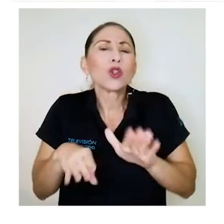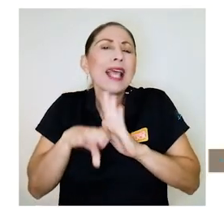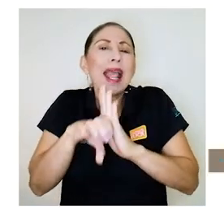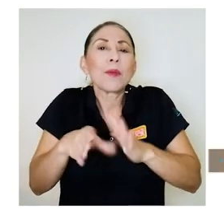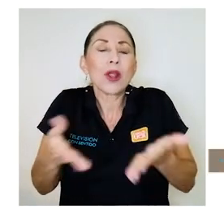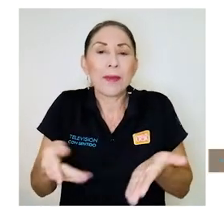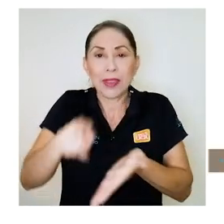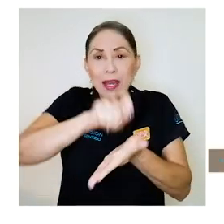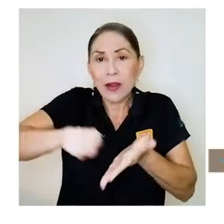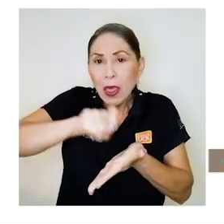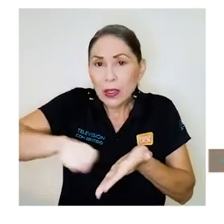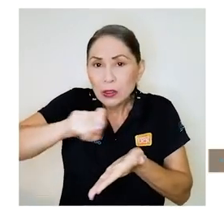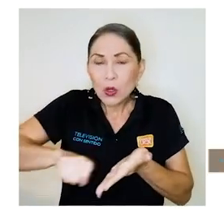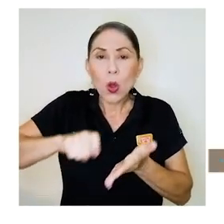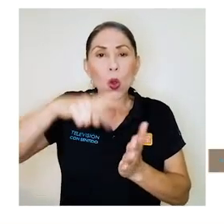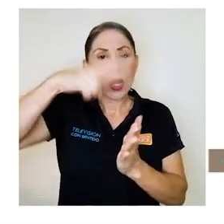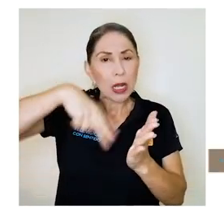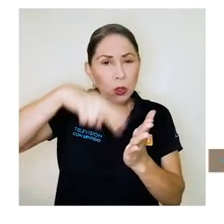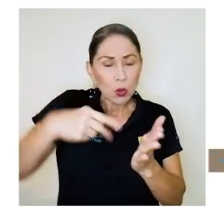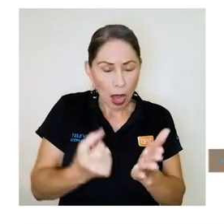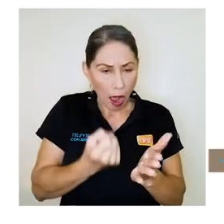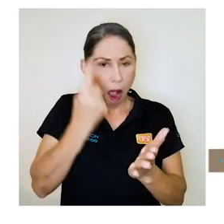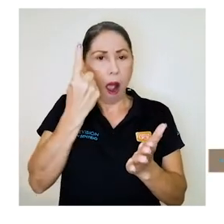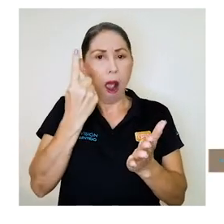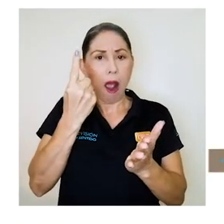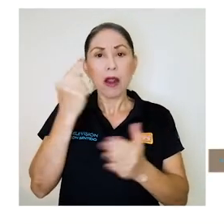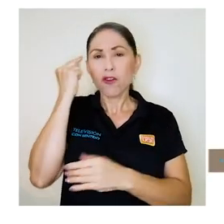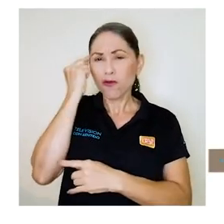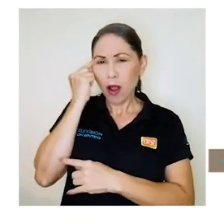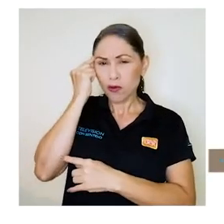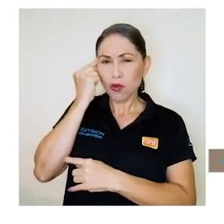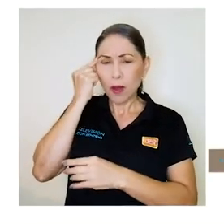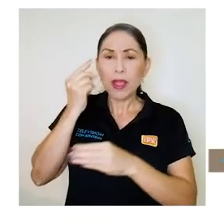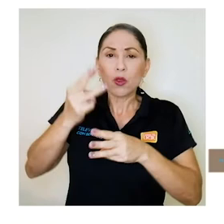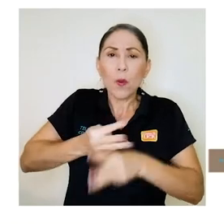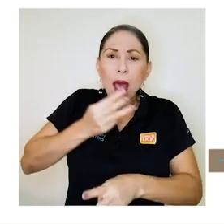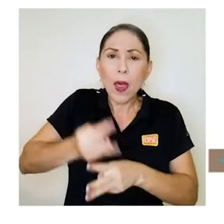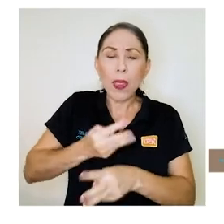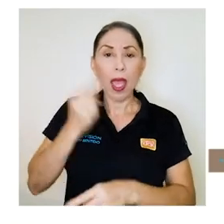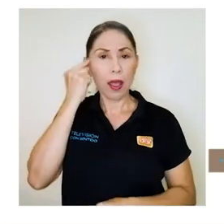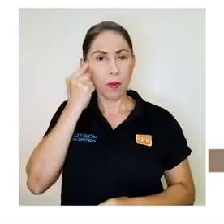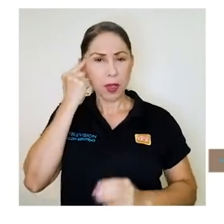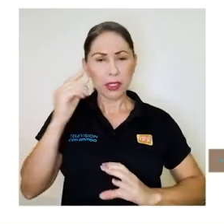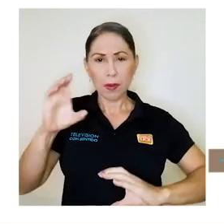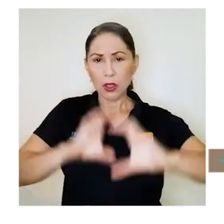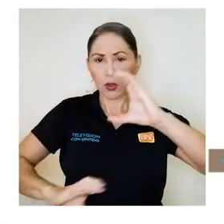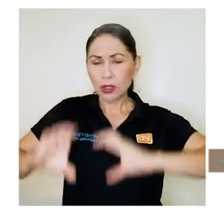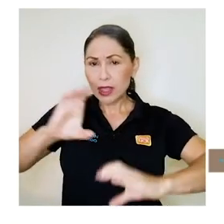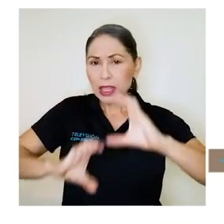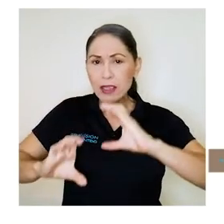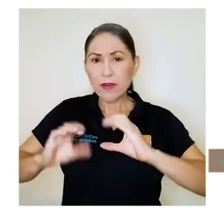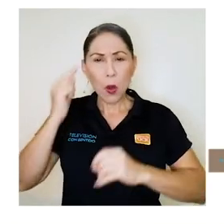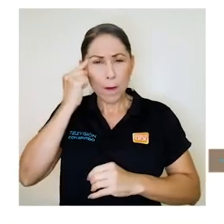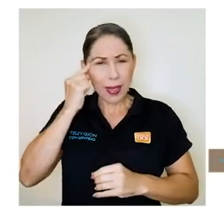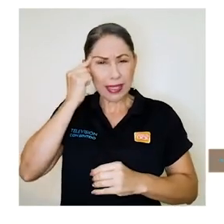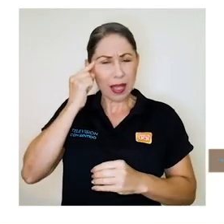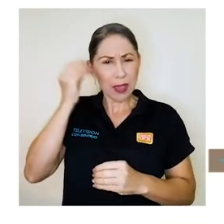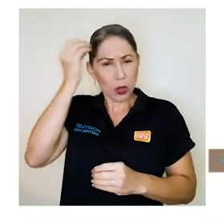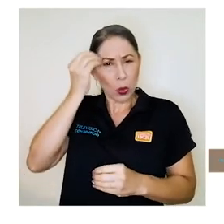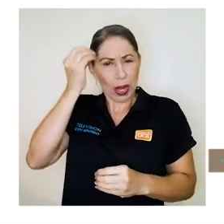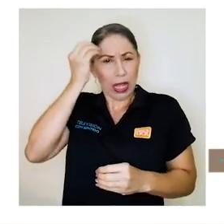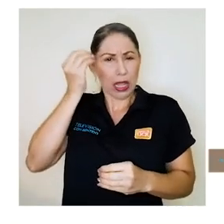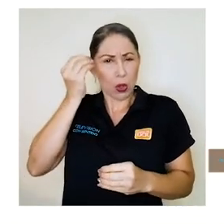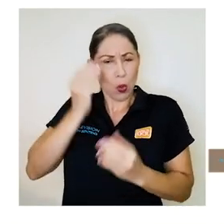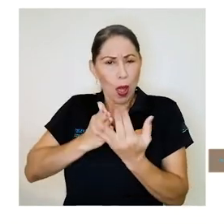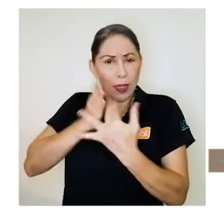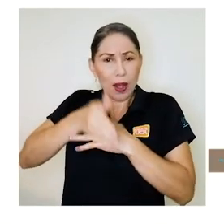desde reacción y comprensión lectora, razonamiento matemático, pensamiento científico, pensamiento crítico a